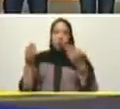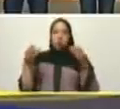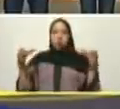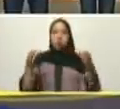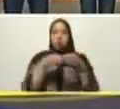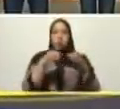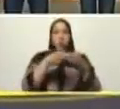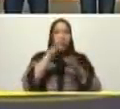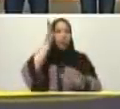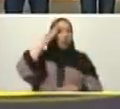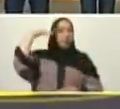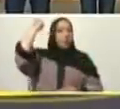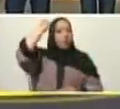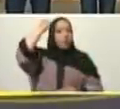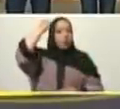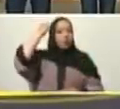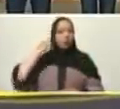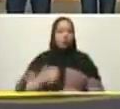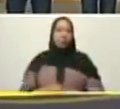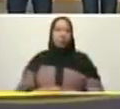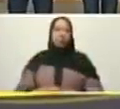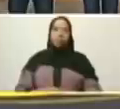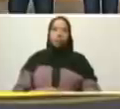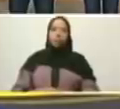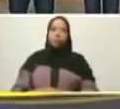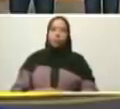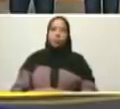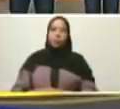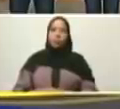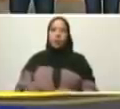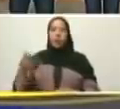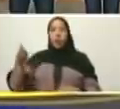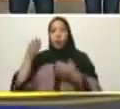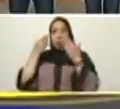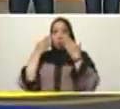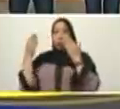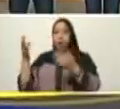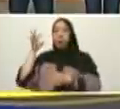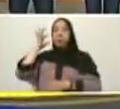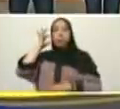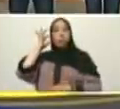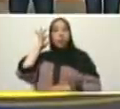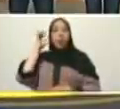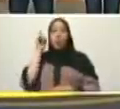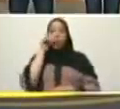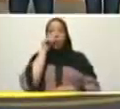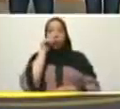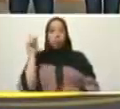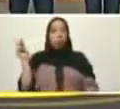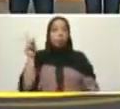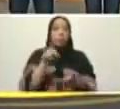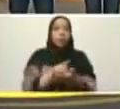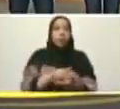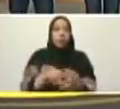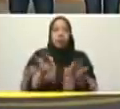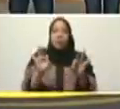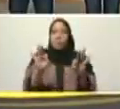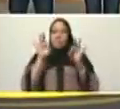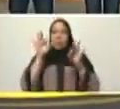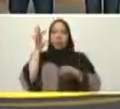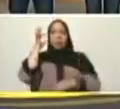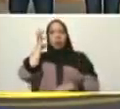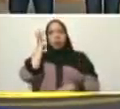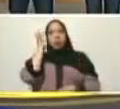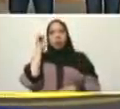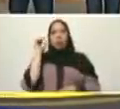de Miranda pero presidente los protagonistas aquí son estas mujeres y estos hombres y particularmente esta mujer Luisa María